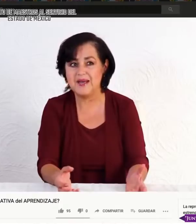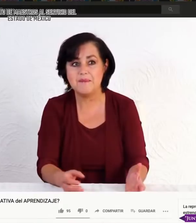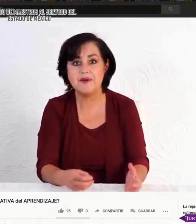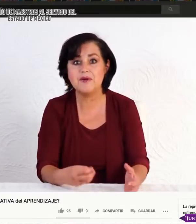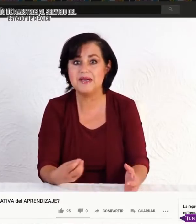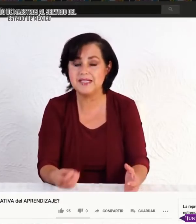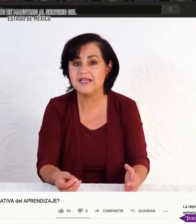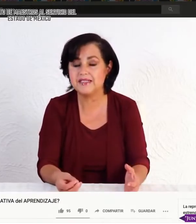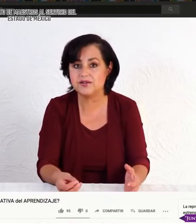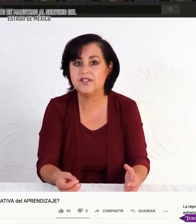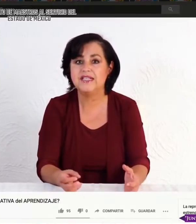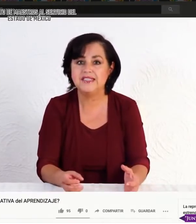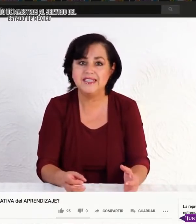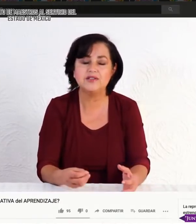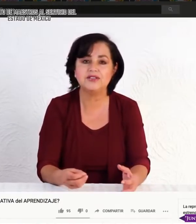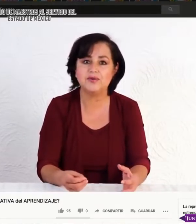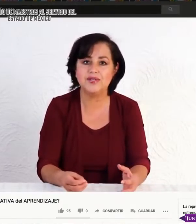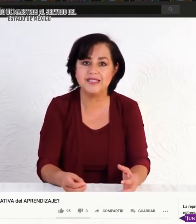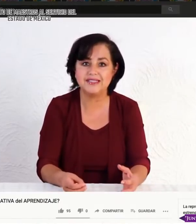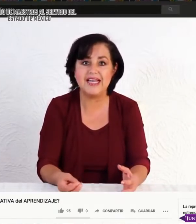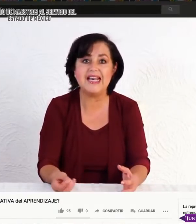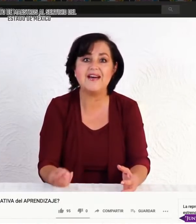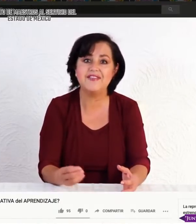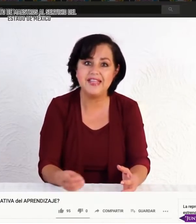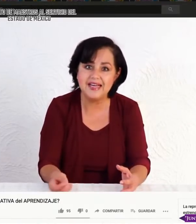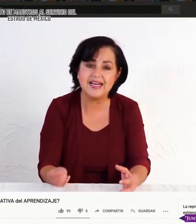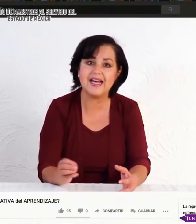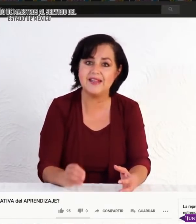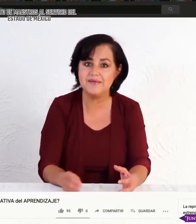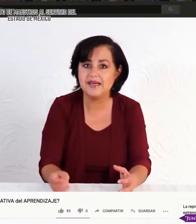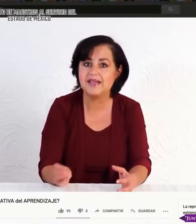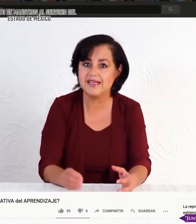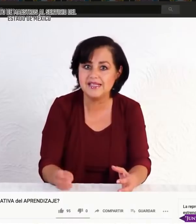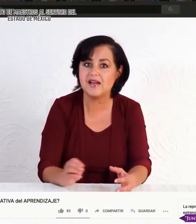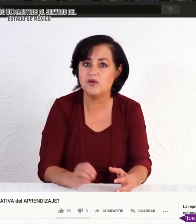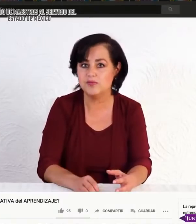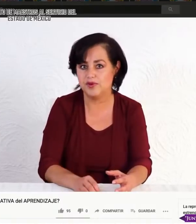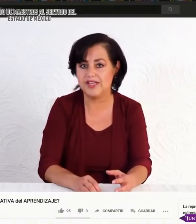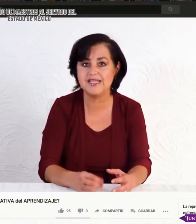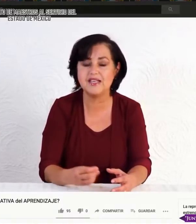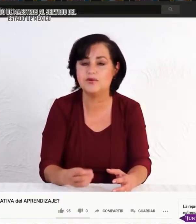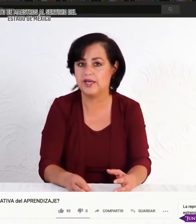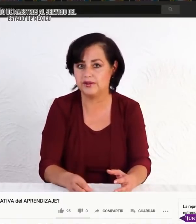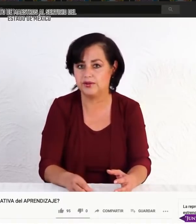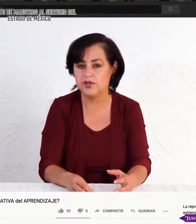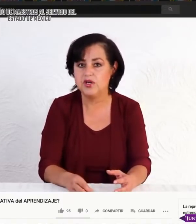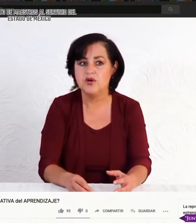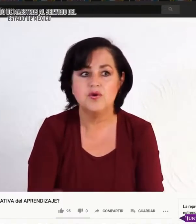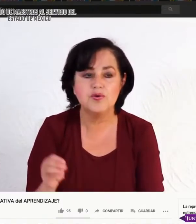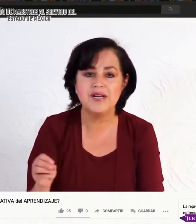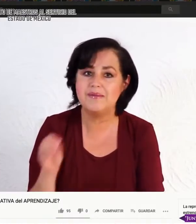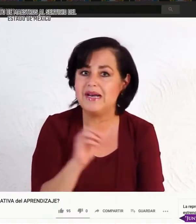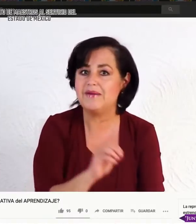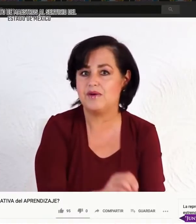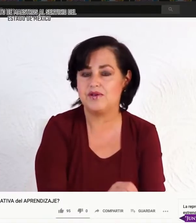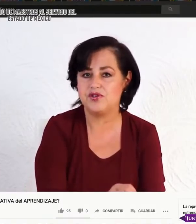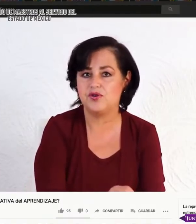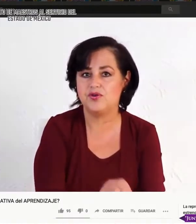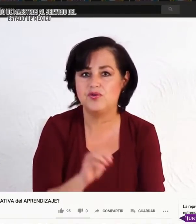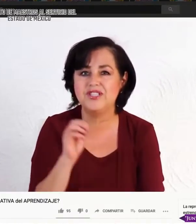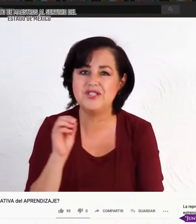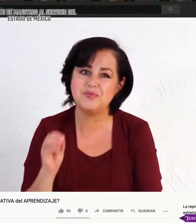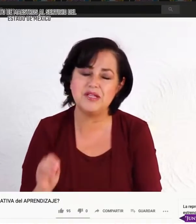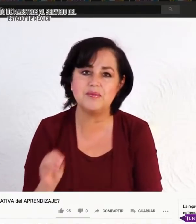y alumnas, pero más que eso, tiene consecuencias en la vida académica de ese alumno, de ese educado. ¿Una mala